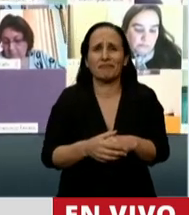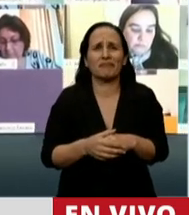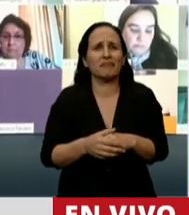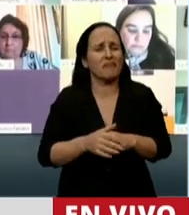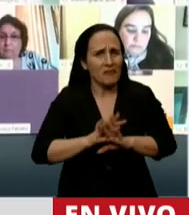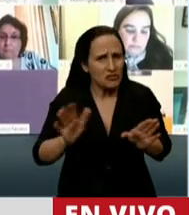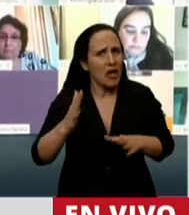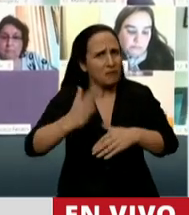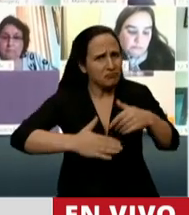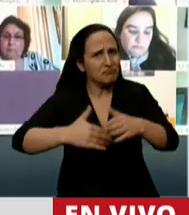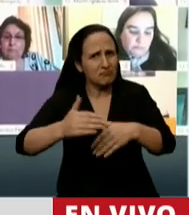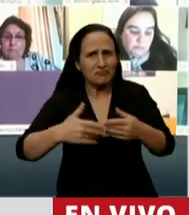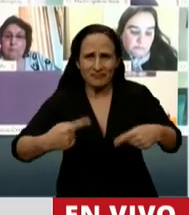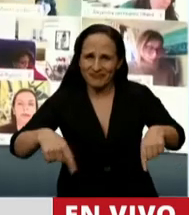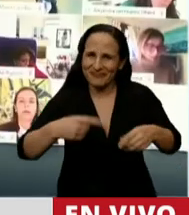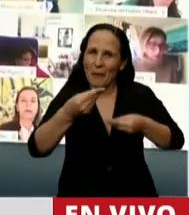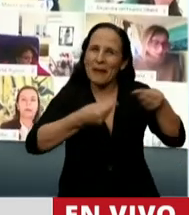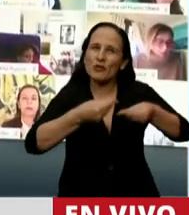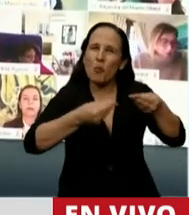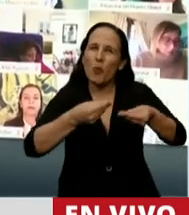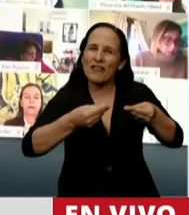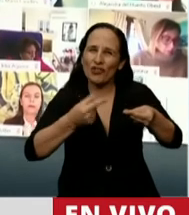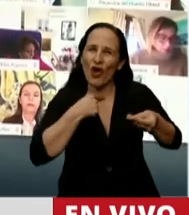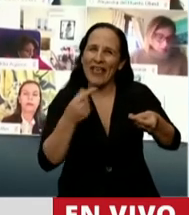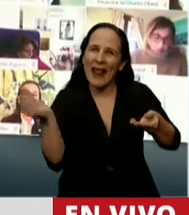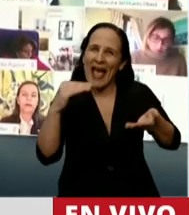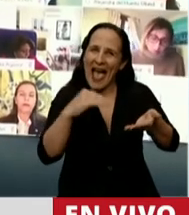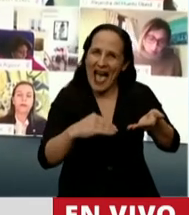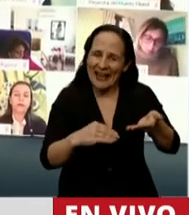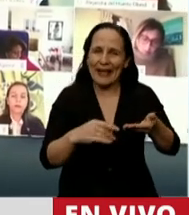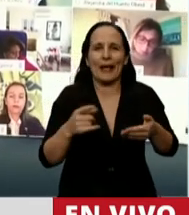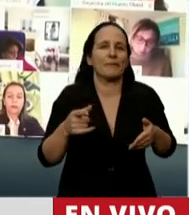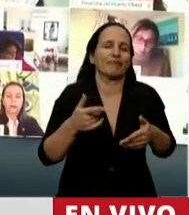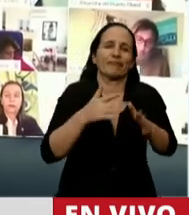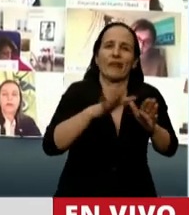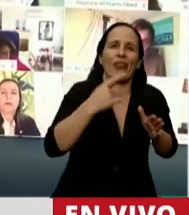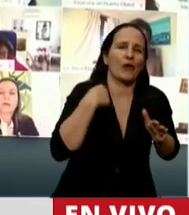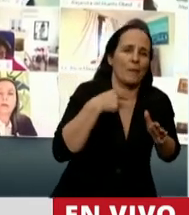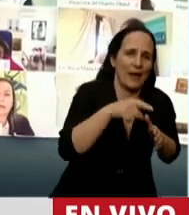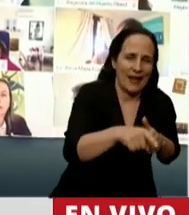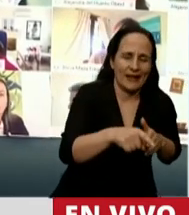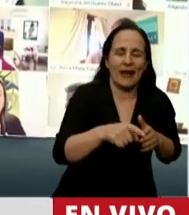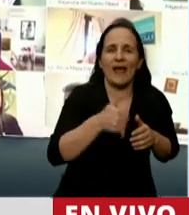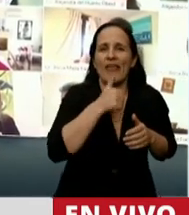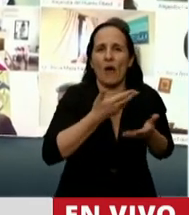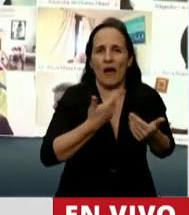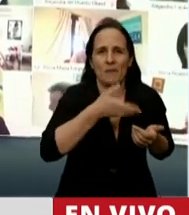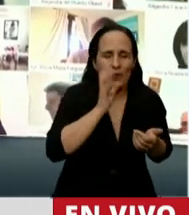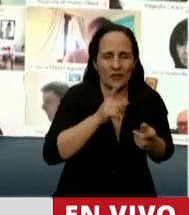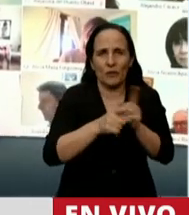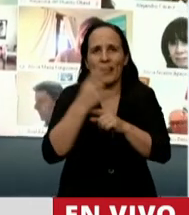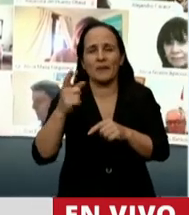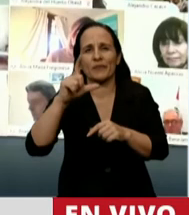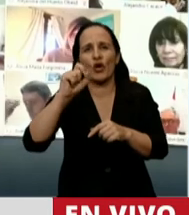incluidas en esta ampliación del presupuesto que vamos a tratar. Obras de Paraná, de agua potable, de Concordia, de Aguicloacas,